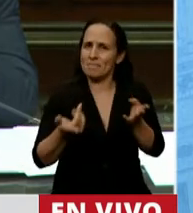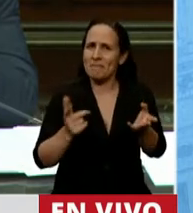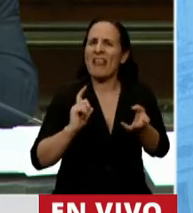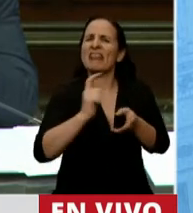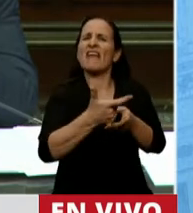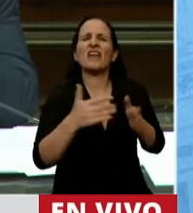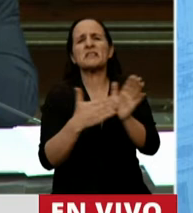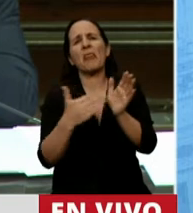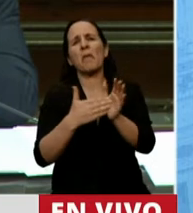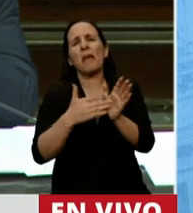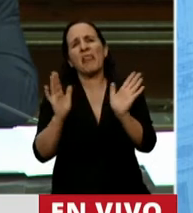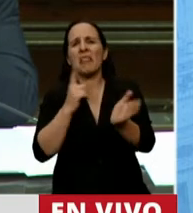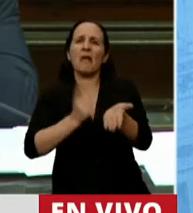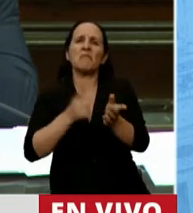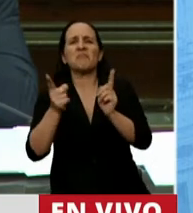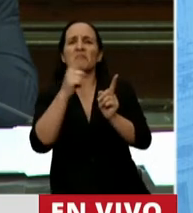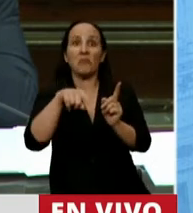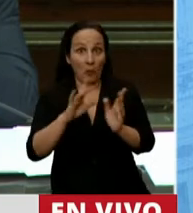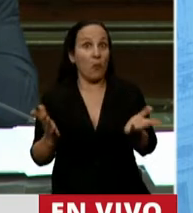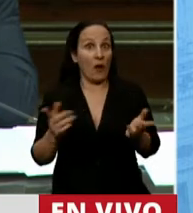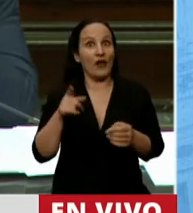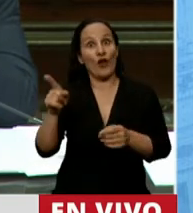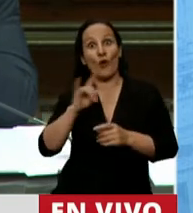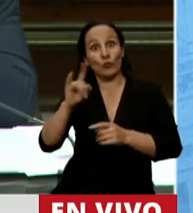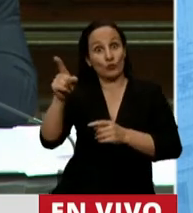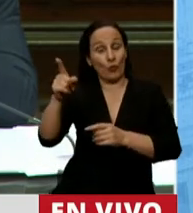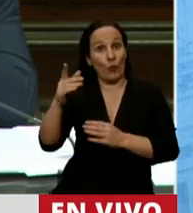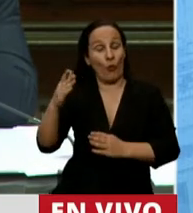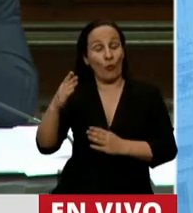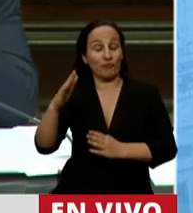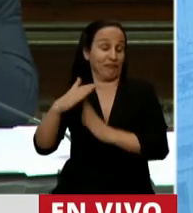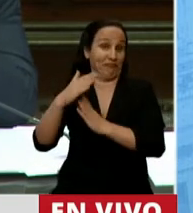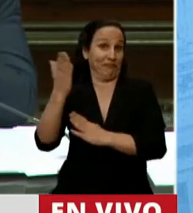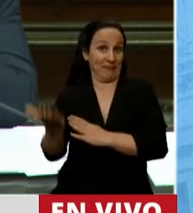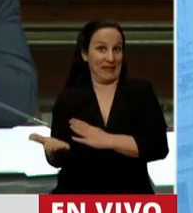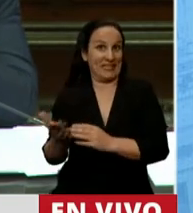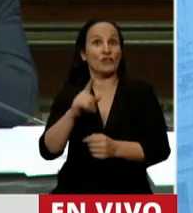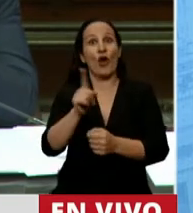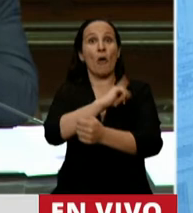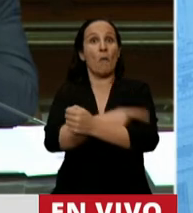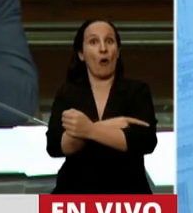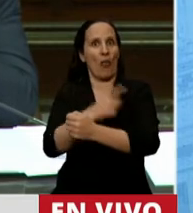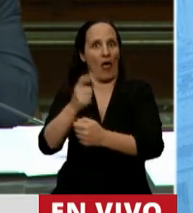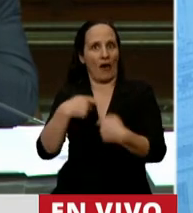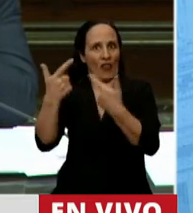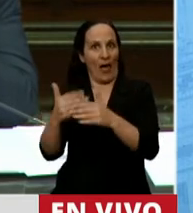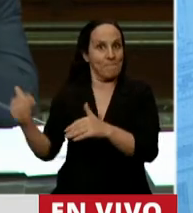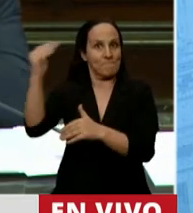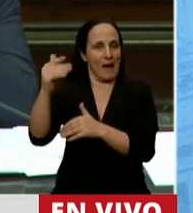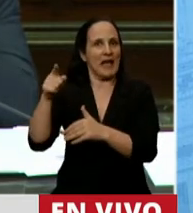discrecionales y con el DNU de sus superpoderes, entiendo que usted maneja bastante. En ese aumento de